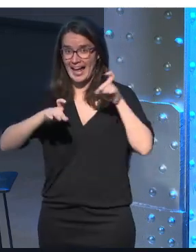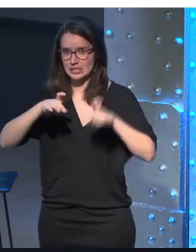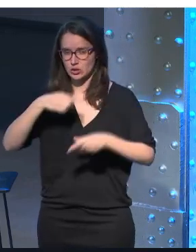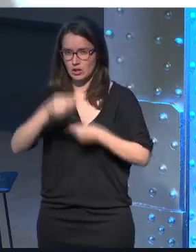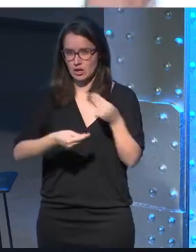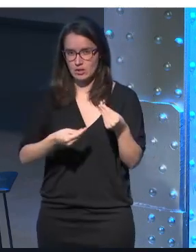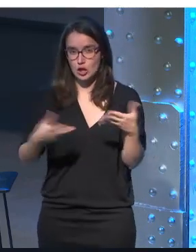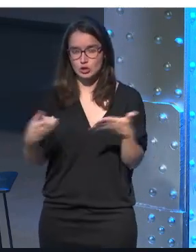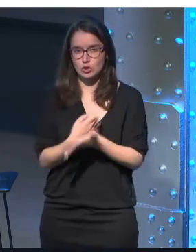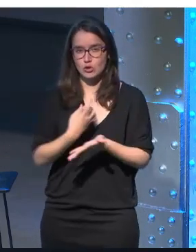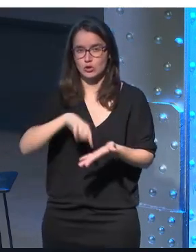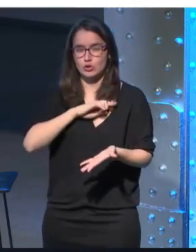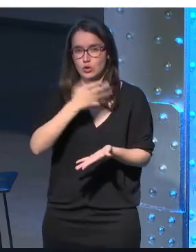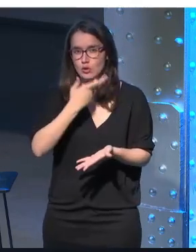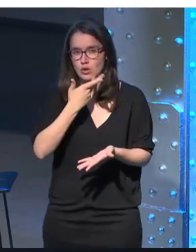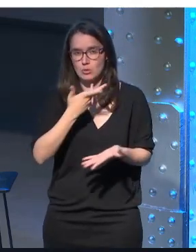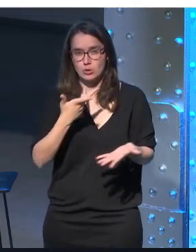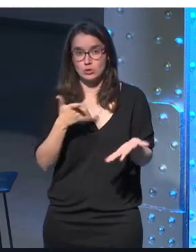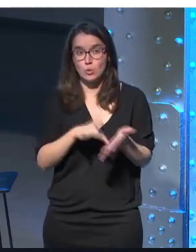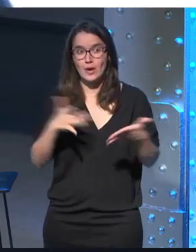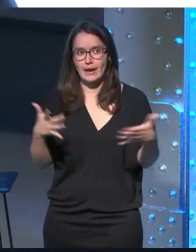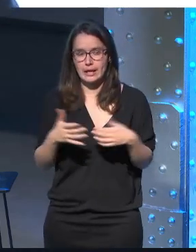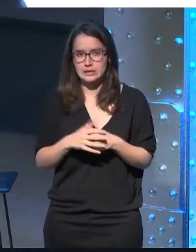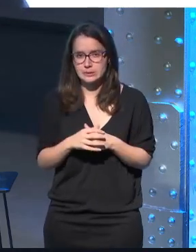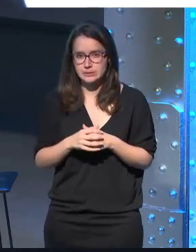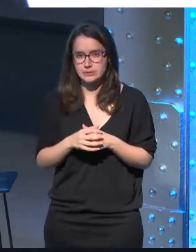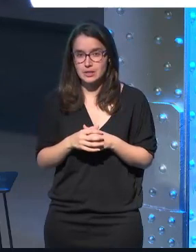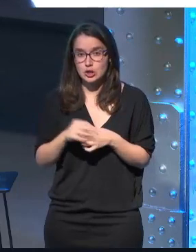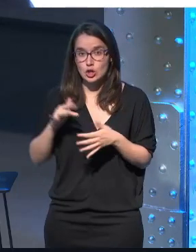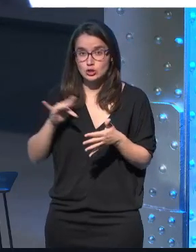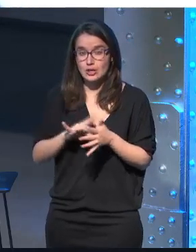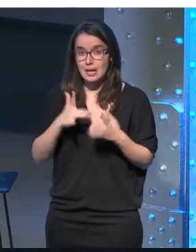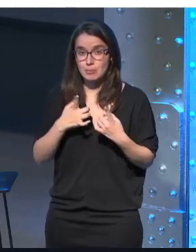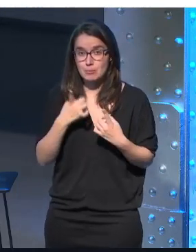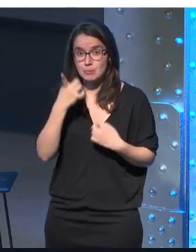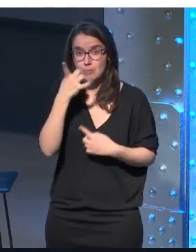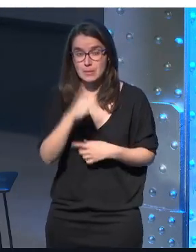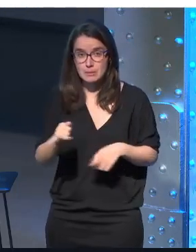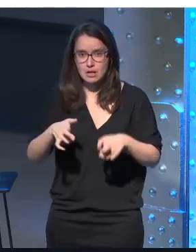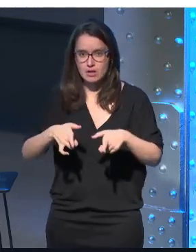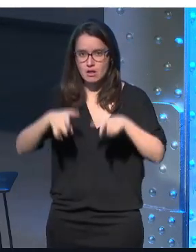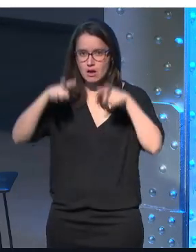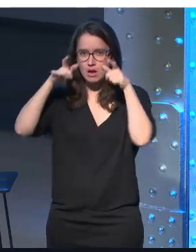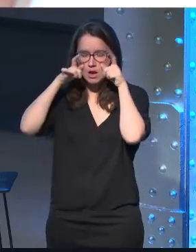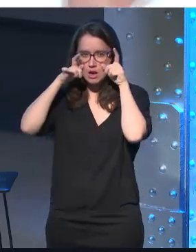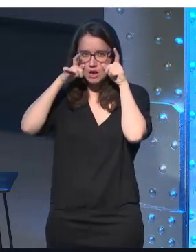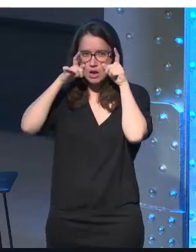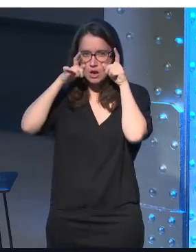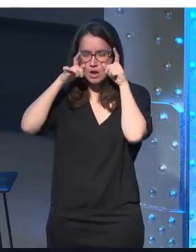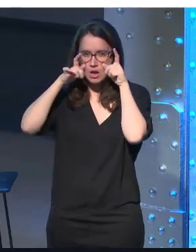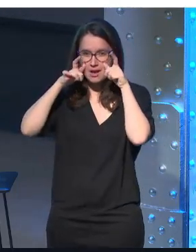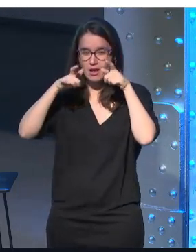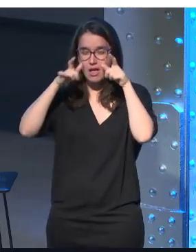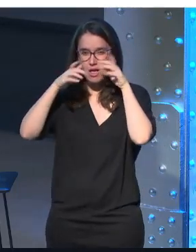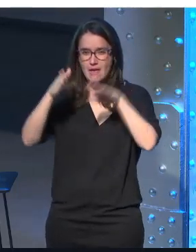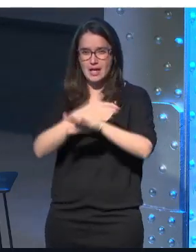gesto que todos nosotros prácticamente conocemos que fue evidentemente este el momento la primera vez que me puse las gafas hay un Jorge Esteban Blaine antes de ese